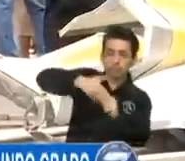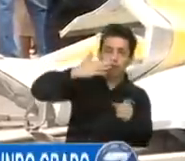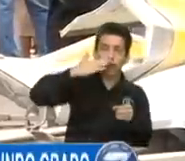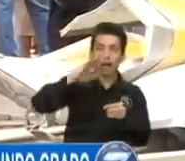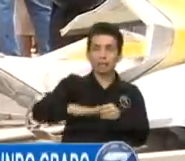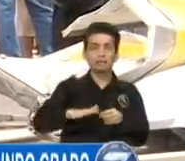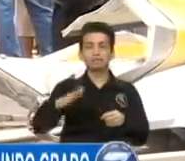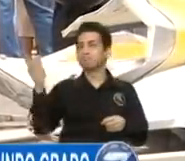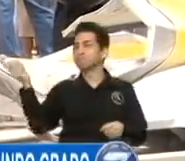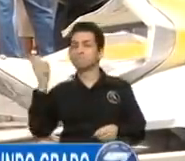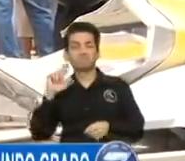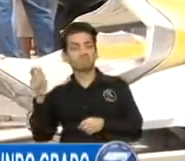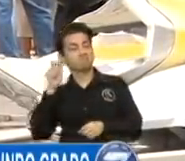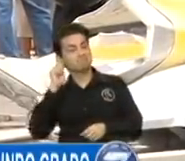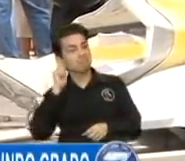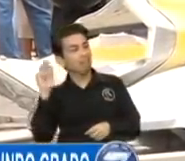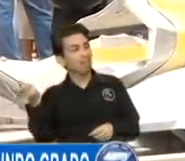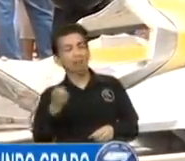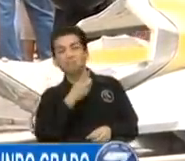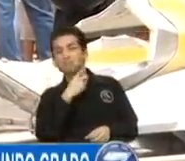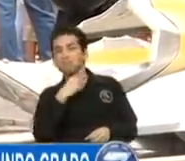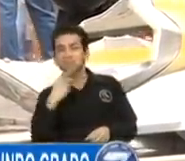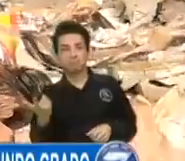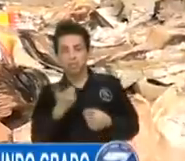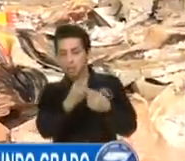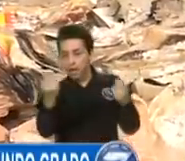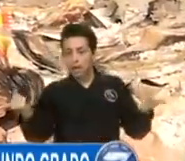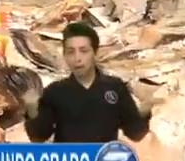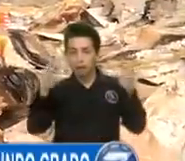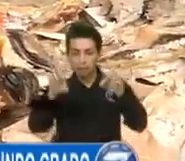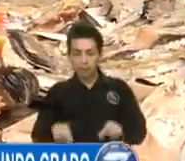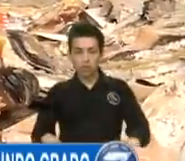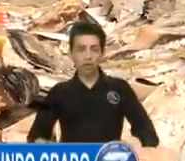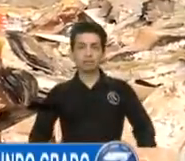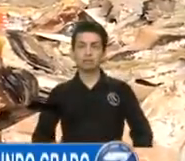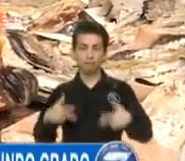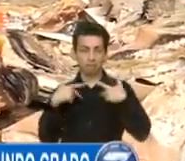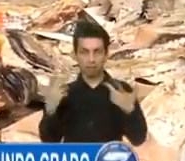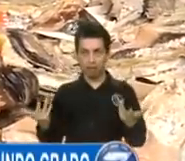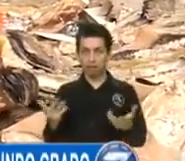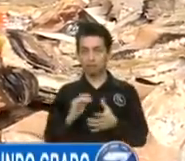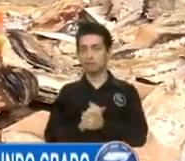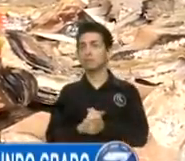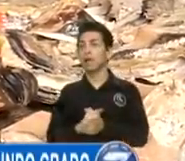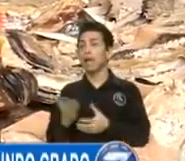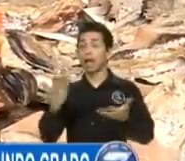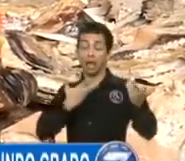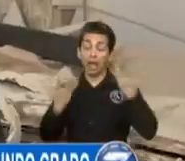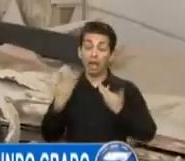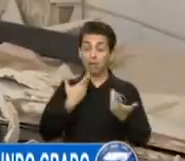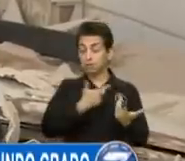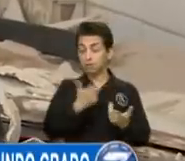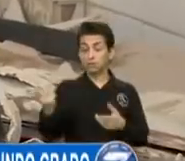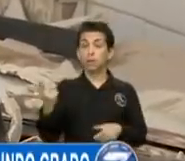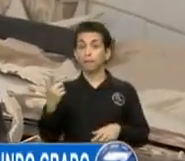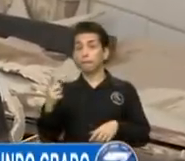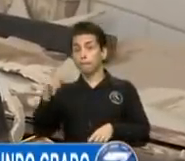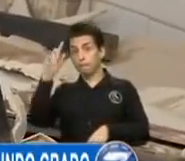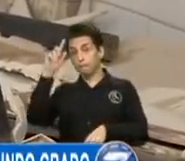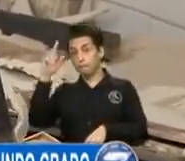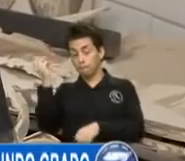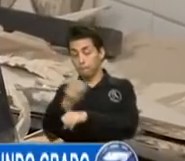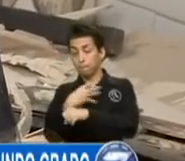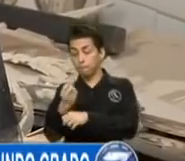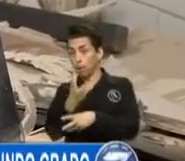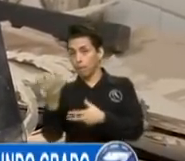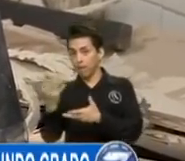hacen lo que quieren. No les importa la vida de la gente. Los heridos fueron atendidos por el Cuerpo de Bomberos Municipales Departamentales, quienes los